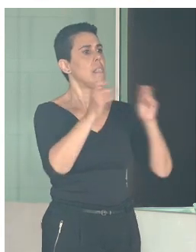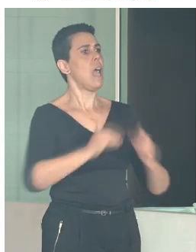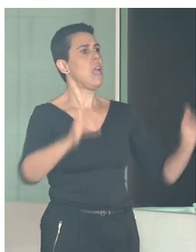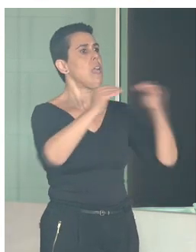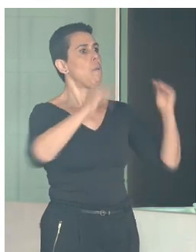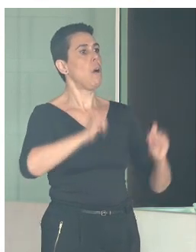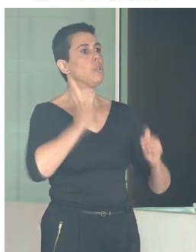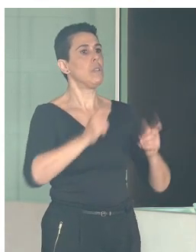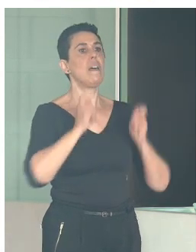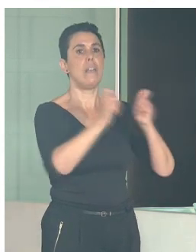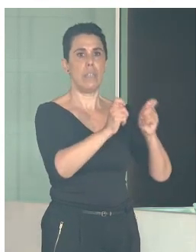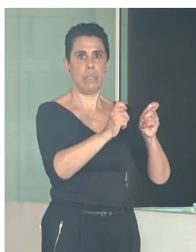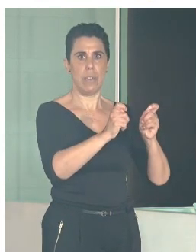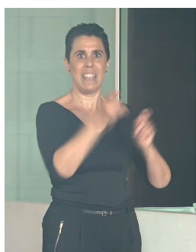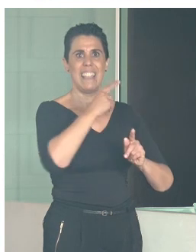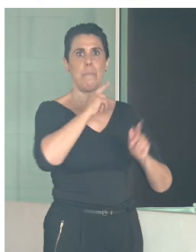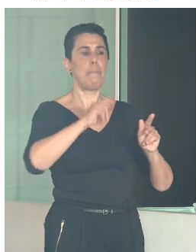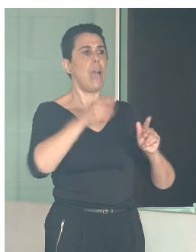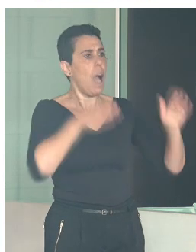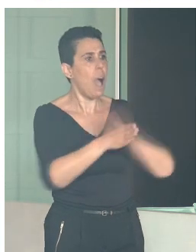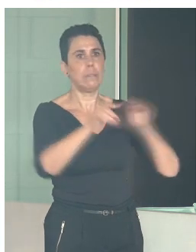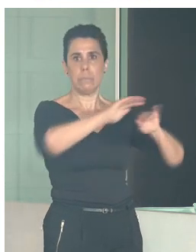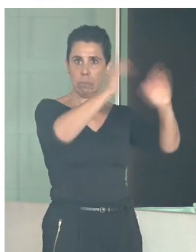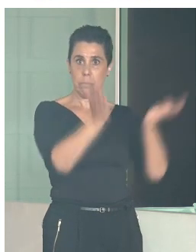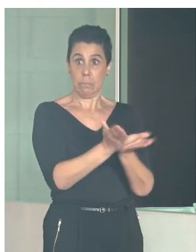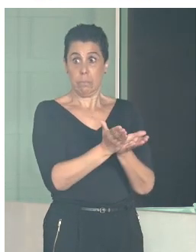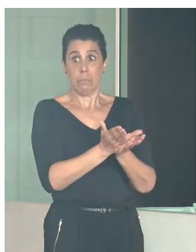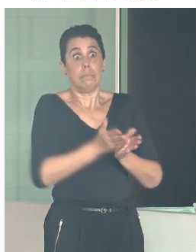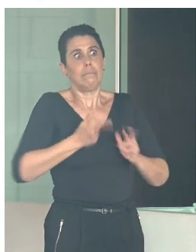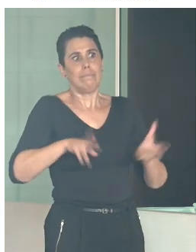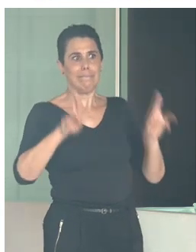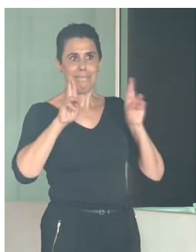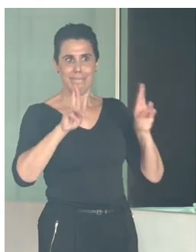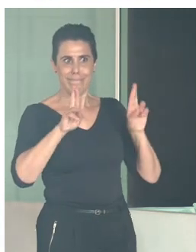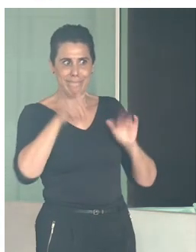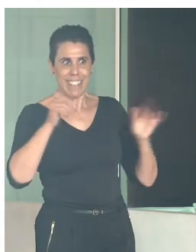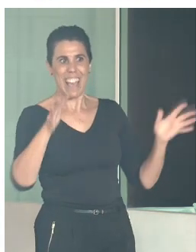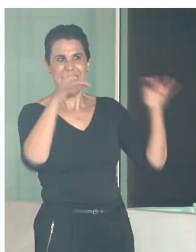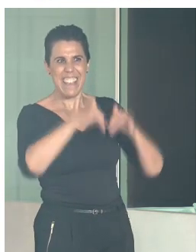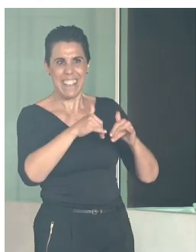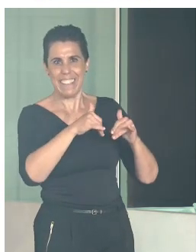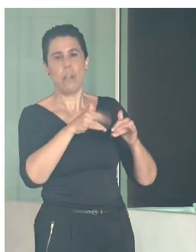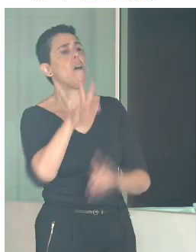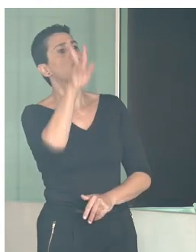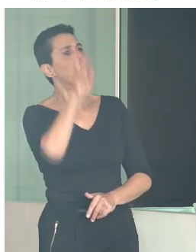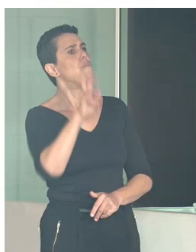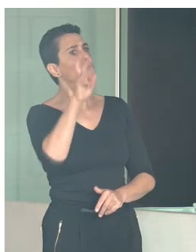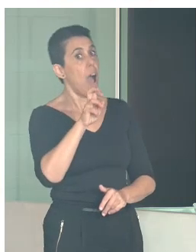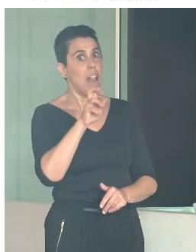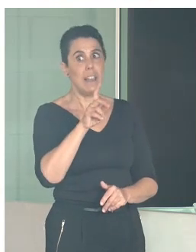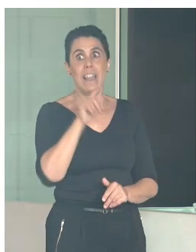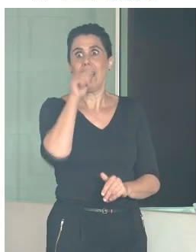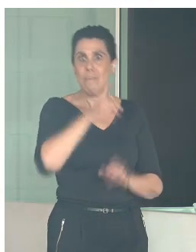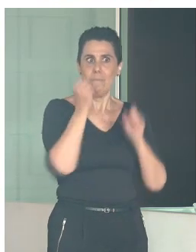universal. Espero que este encuentro les sea útil y, después de un intenso trabajo, también puedan disfrutar del